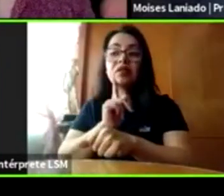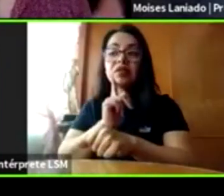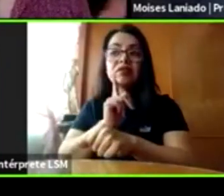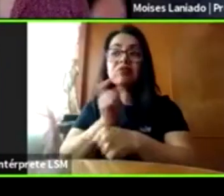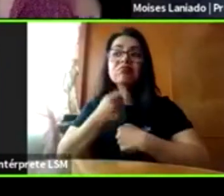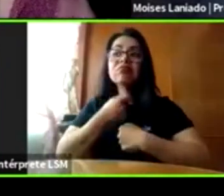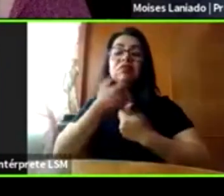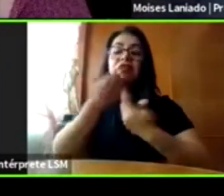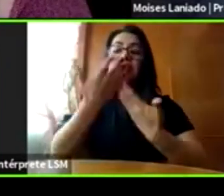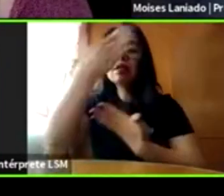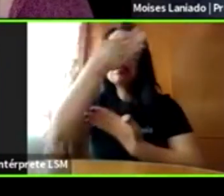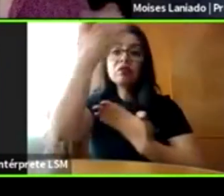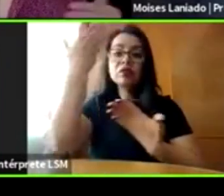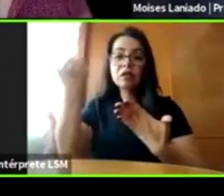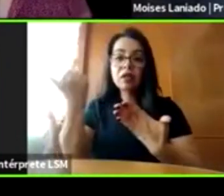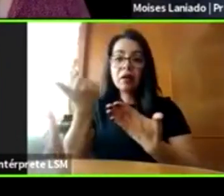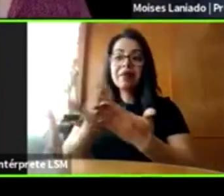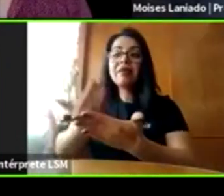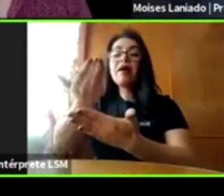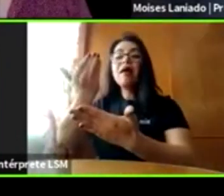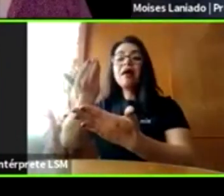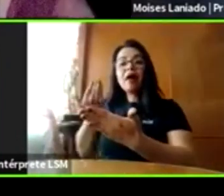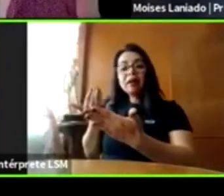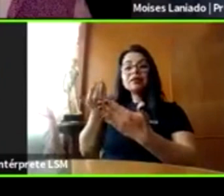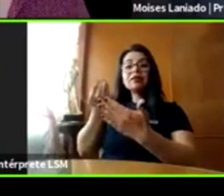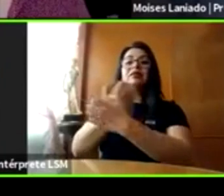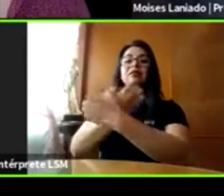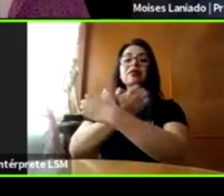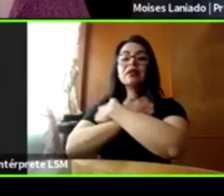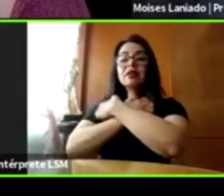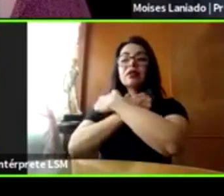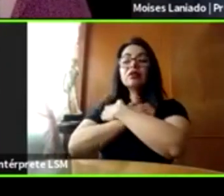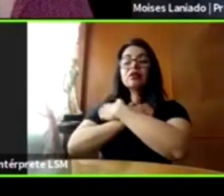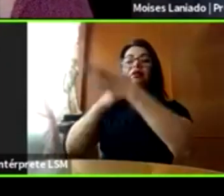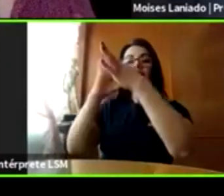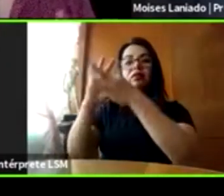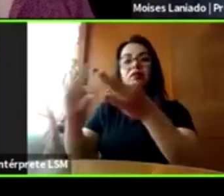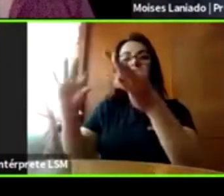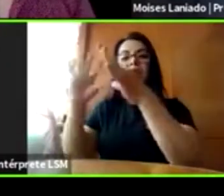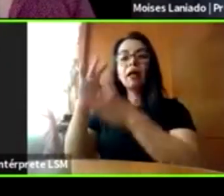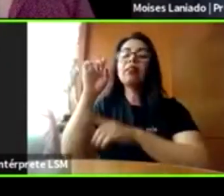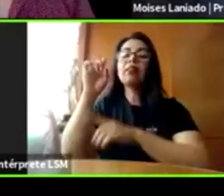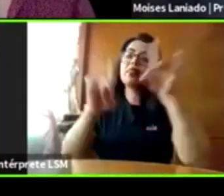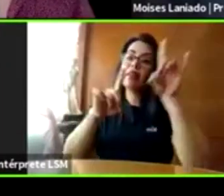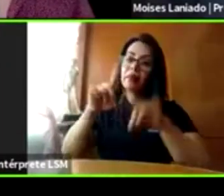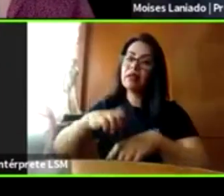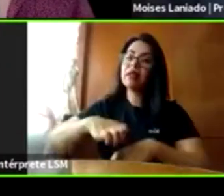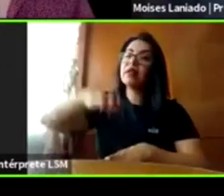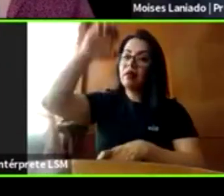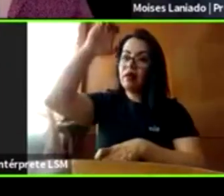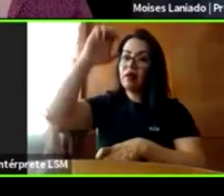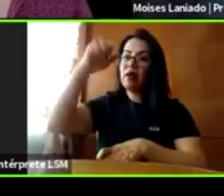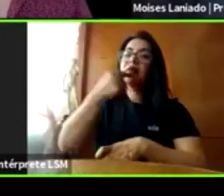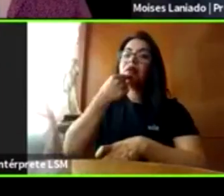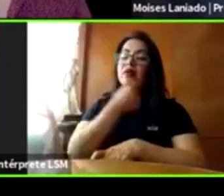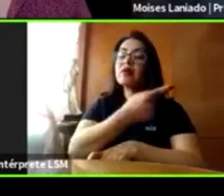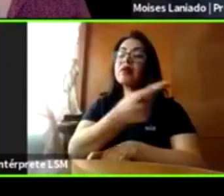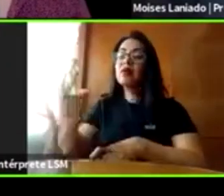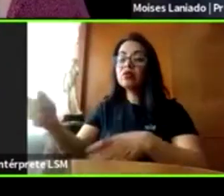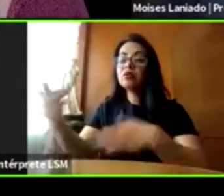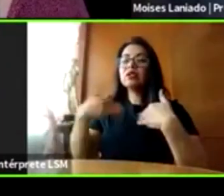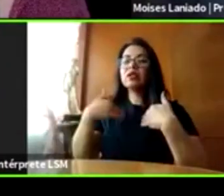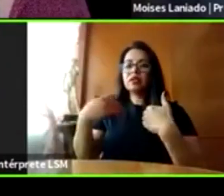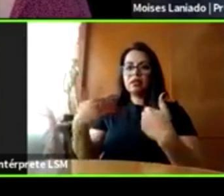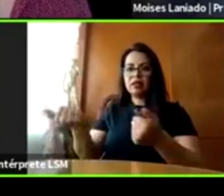esto si no reciben la educación adecuada conforme a su edad y que puedan ellos comprender la diferencia entre